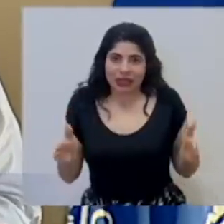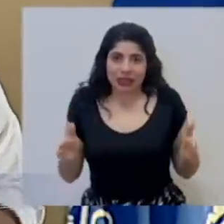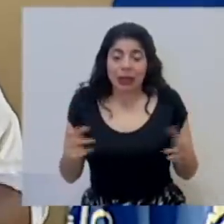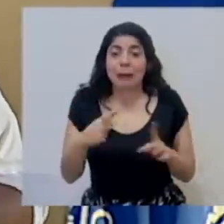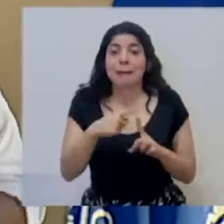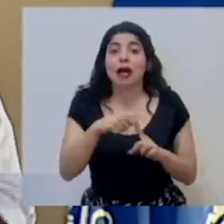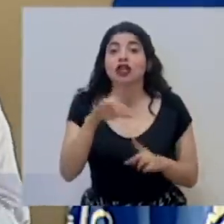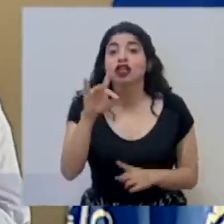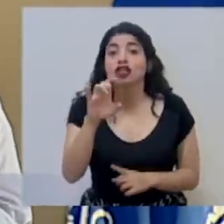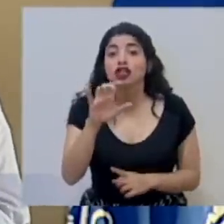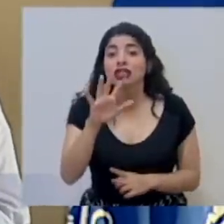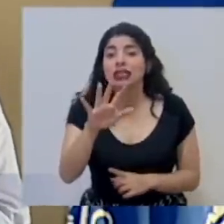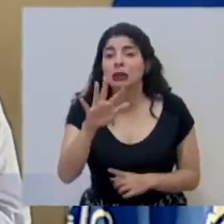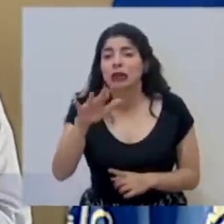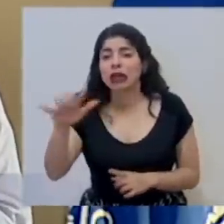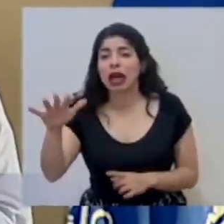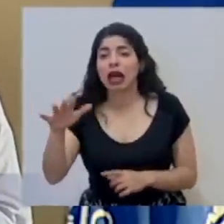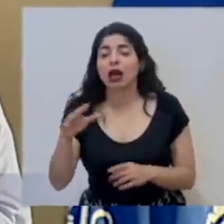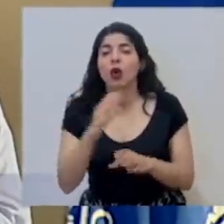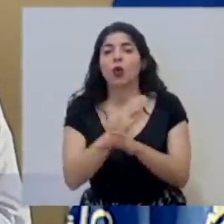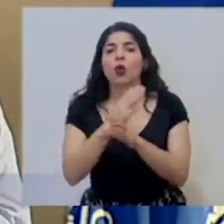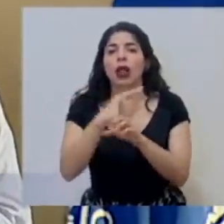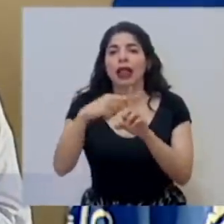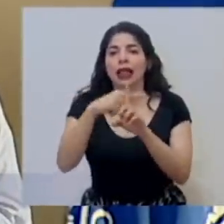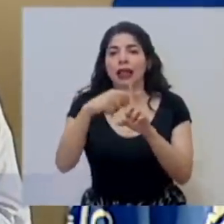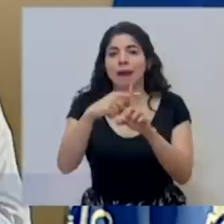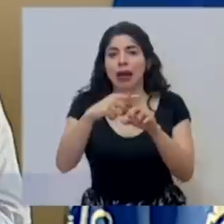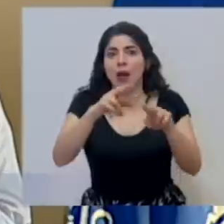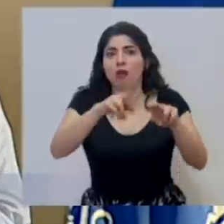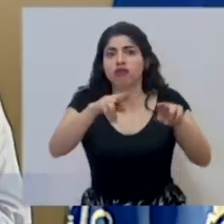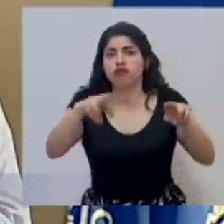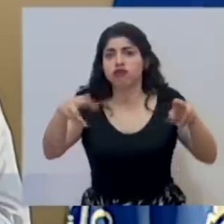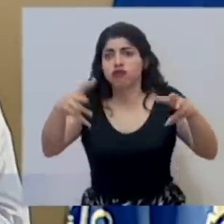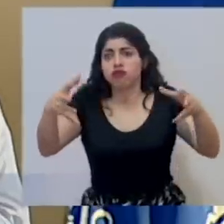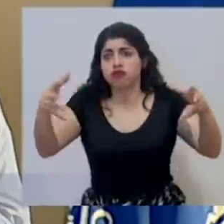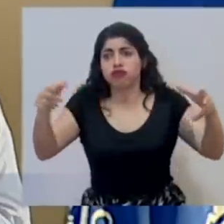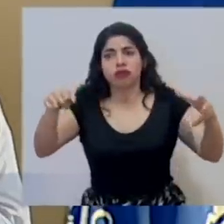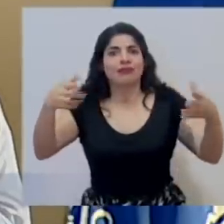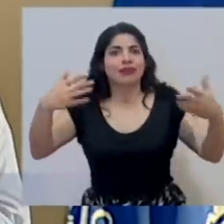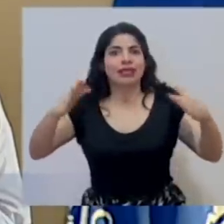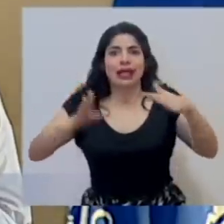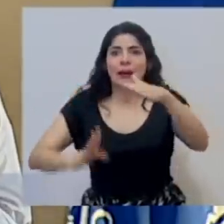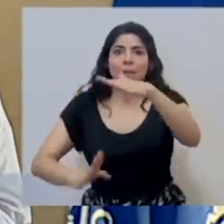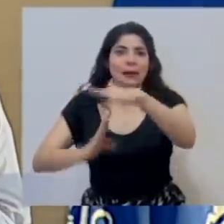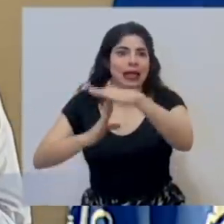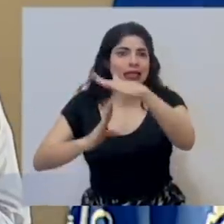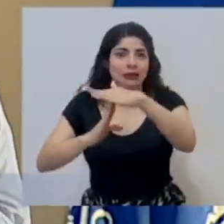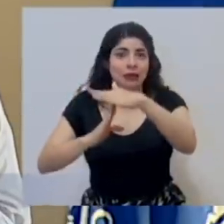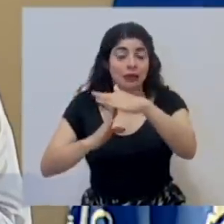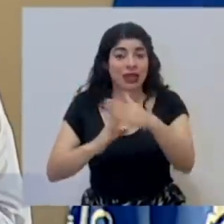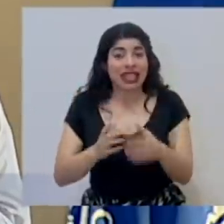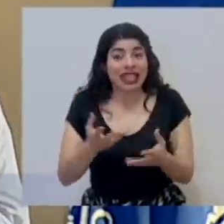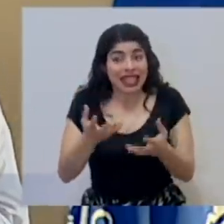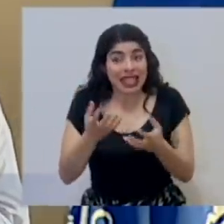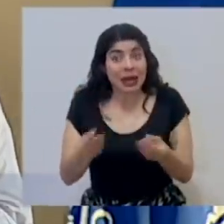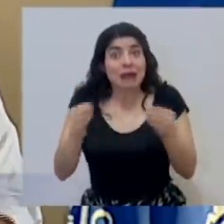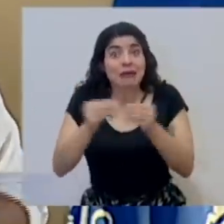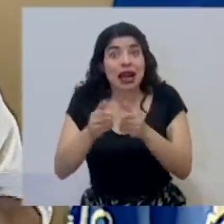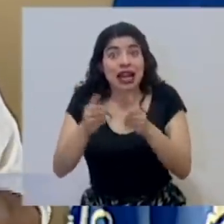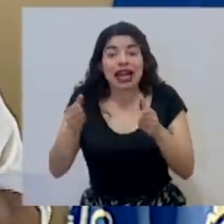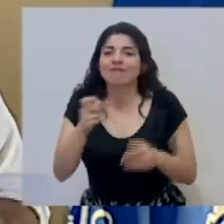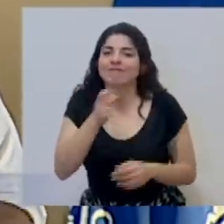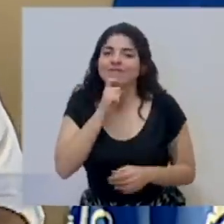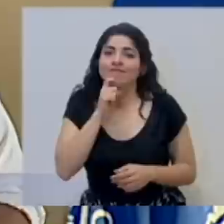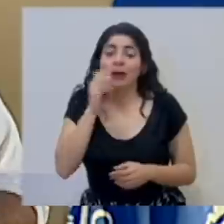Y 850 y resto camas de cuidados moderados, que también va a ser nuestra capacidad máxima. Y es muy difícil que